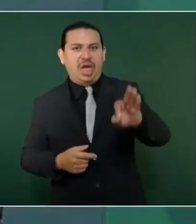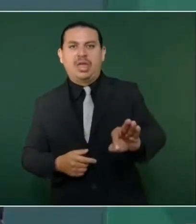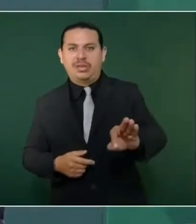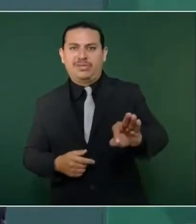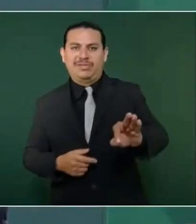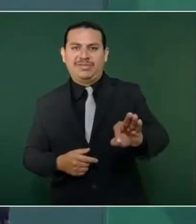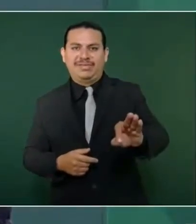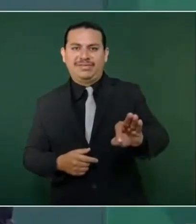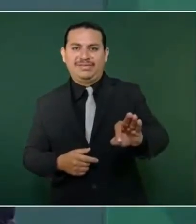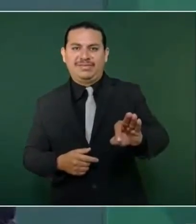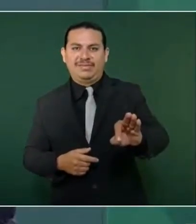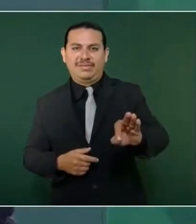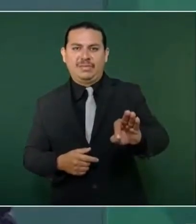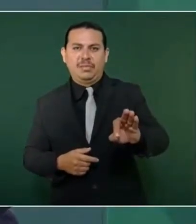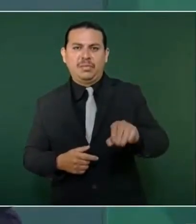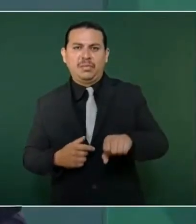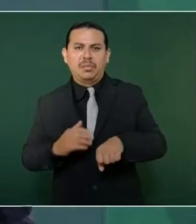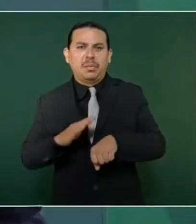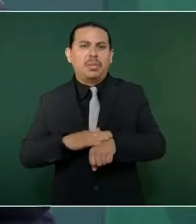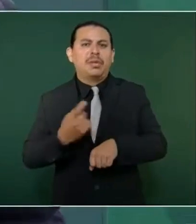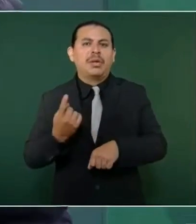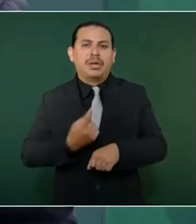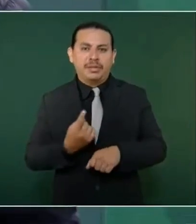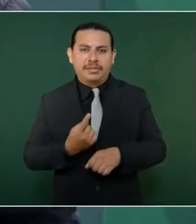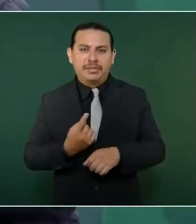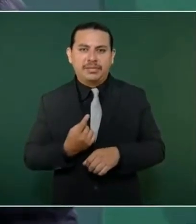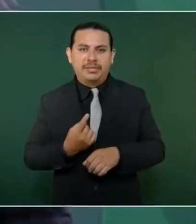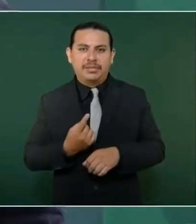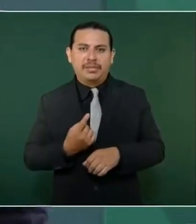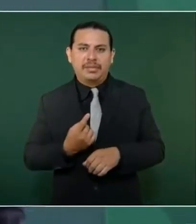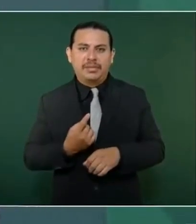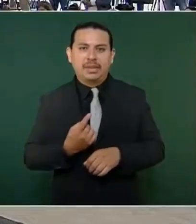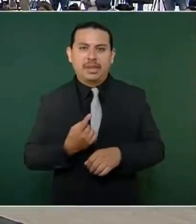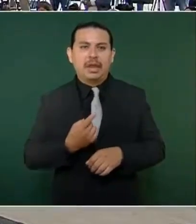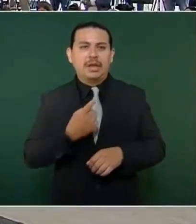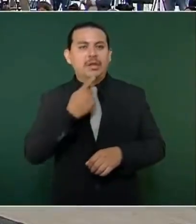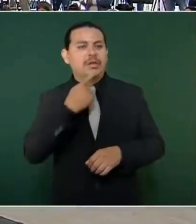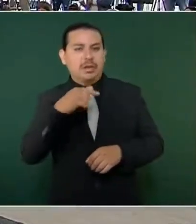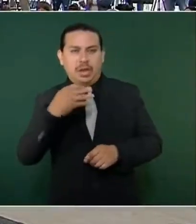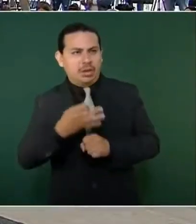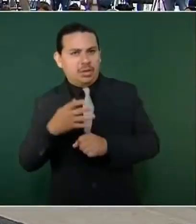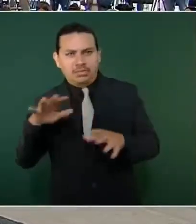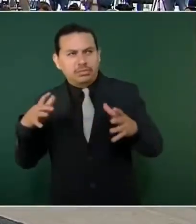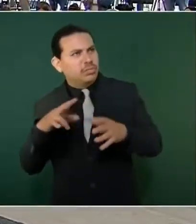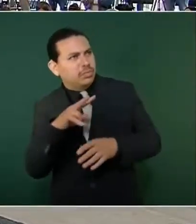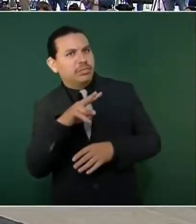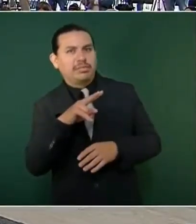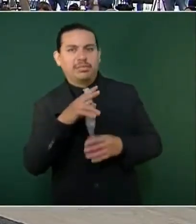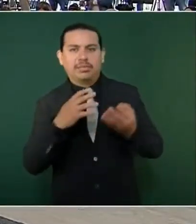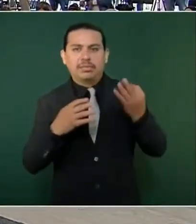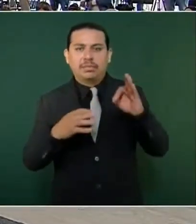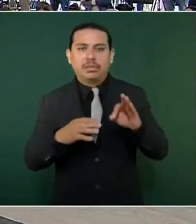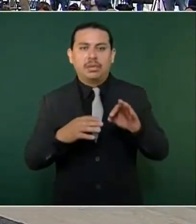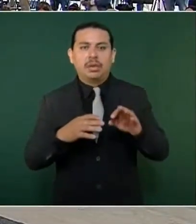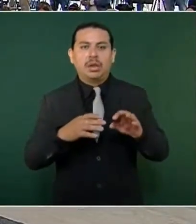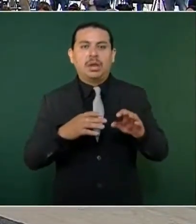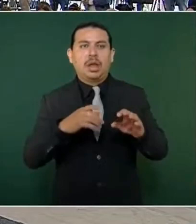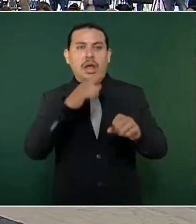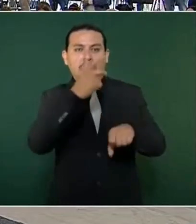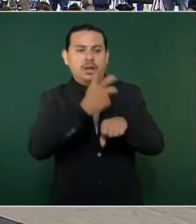por haberse pronunciado a favor de México.